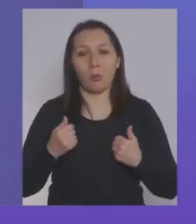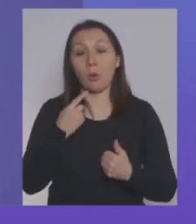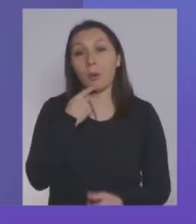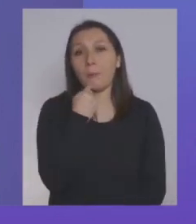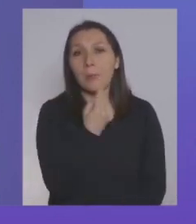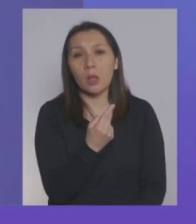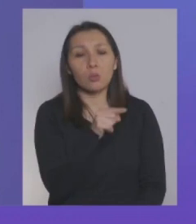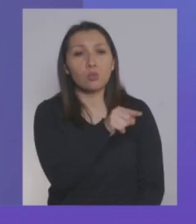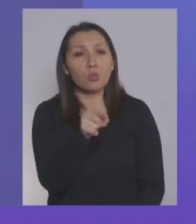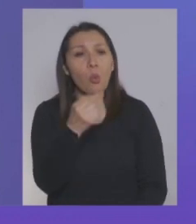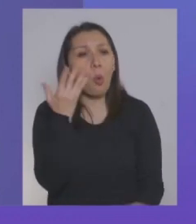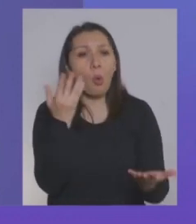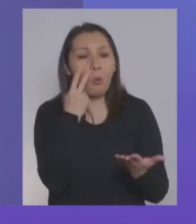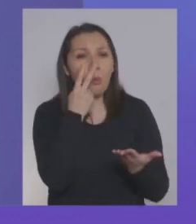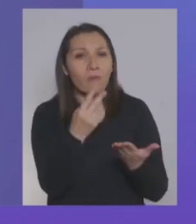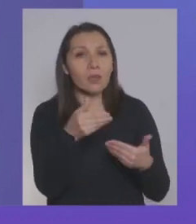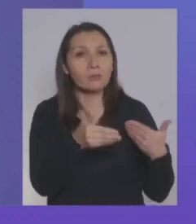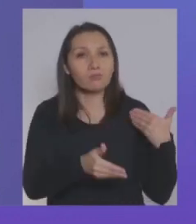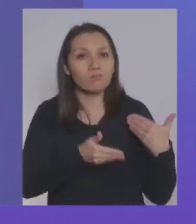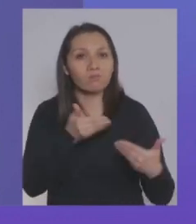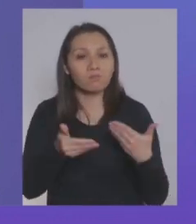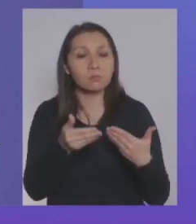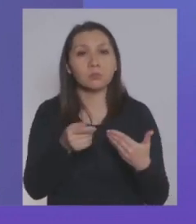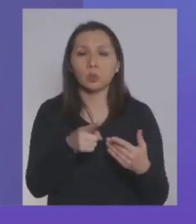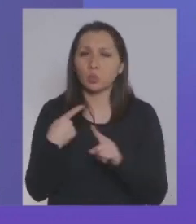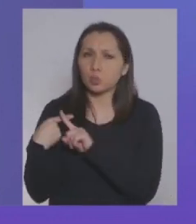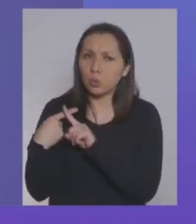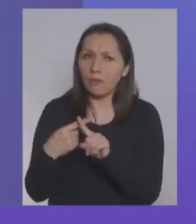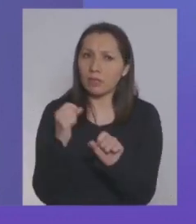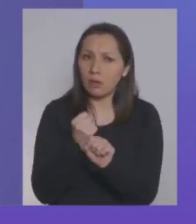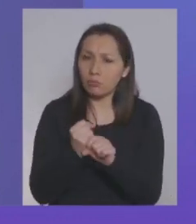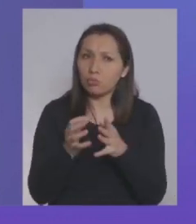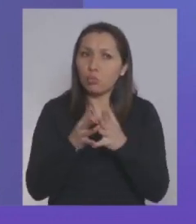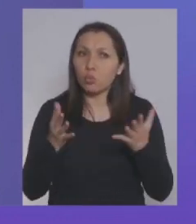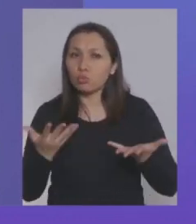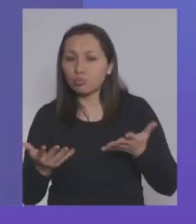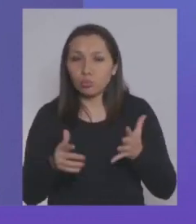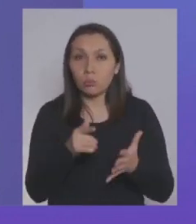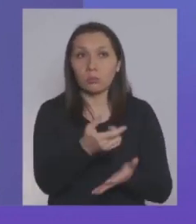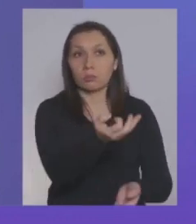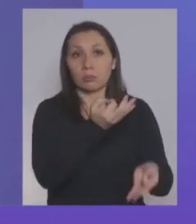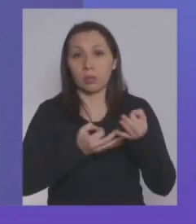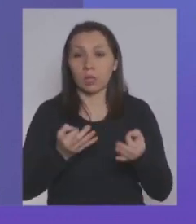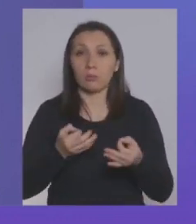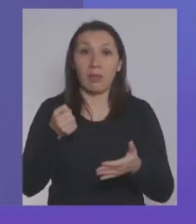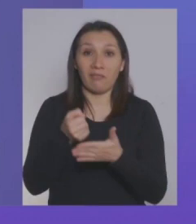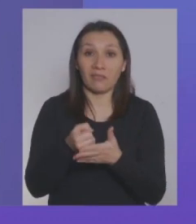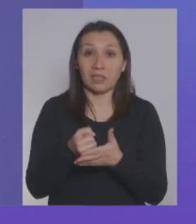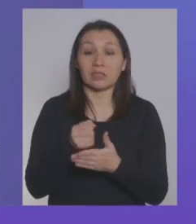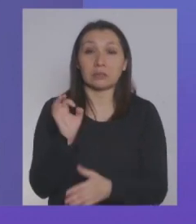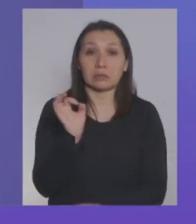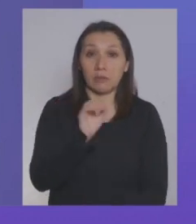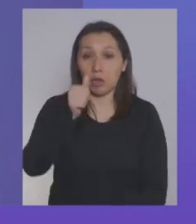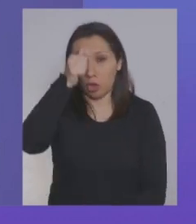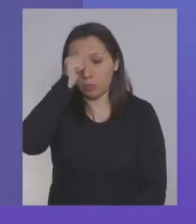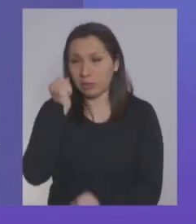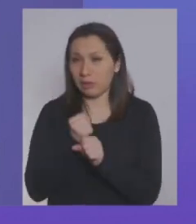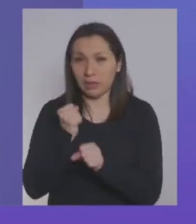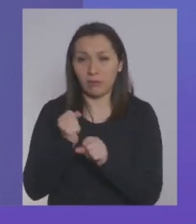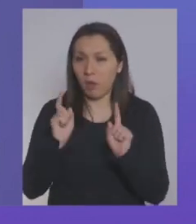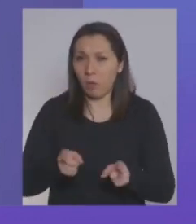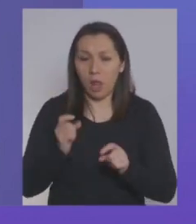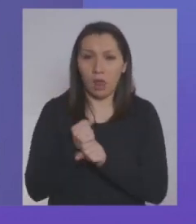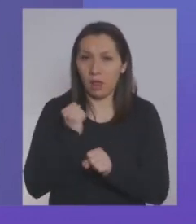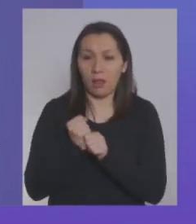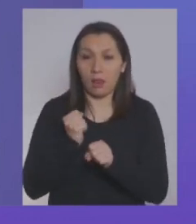le pregunta cómo han visto este proceso y cuán sacrificados han sido y te cuentan que han estado los fines de semana completos trabajando en esto,